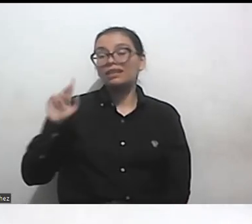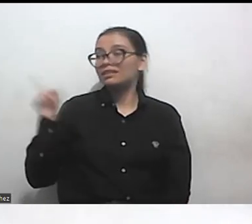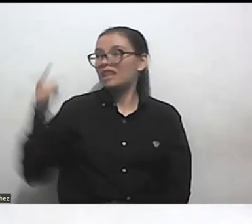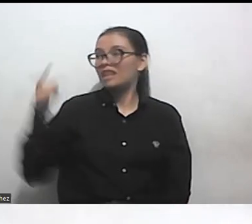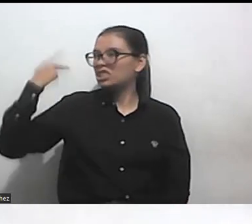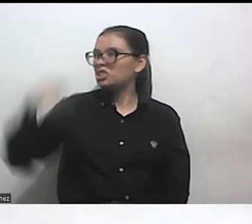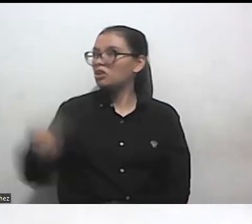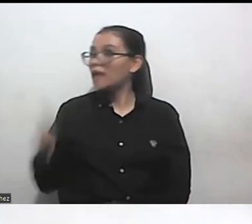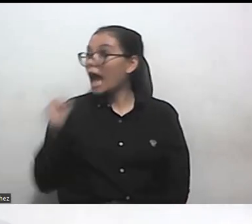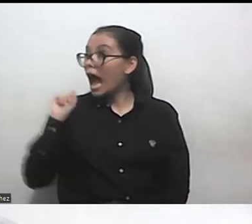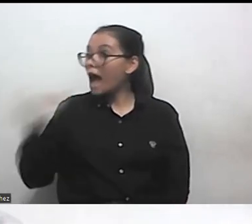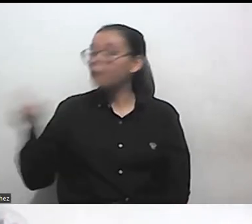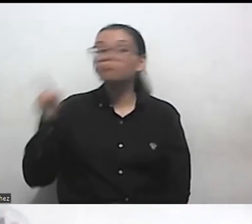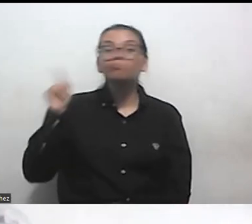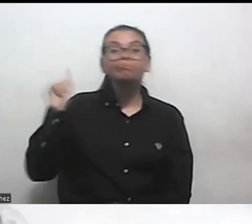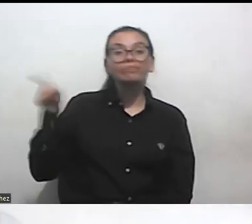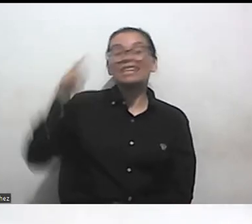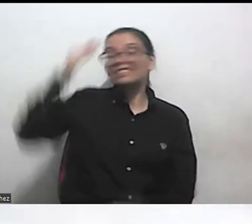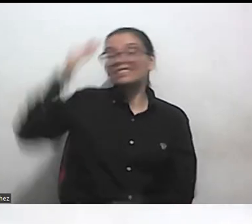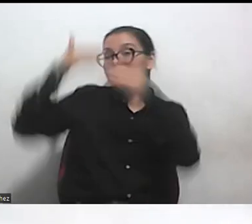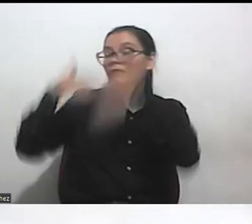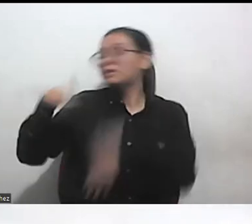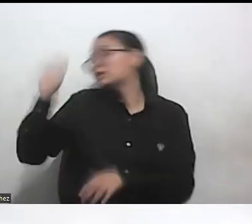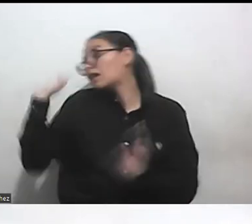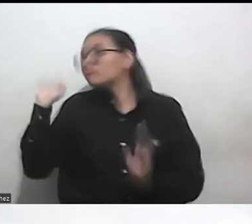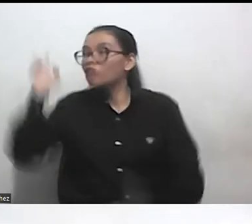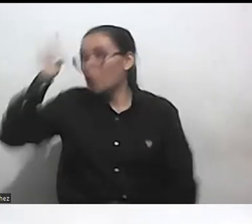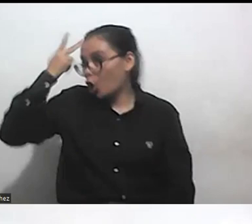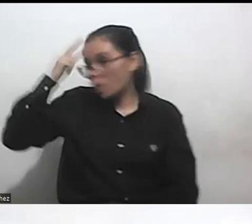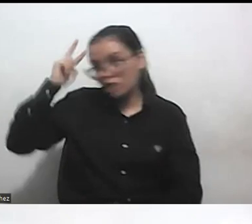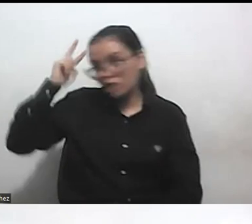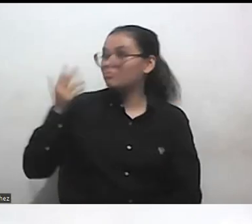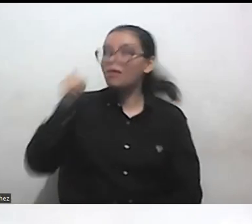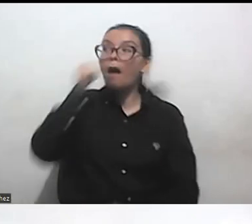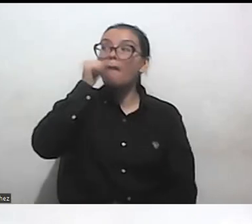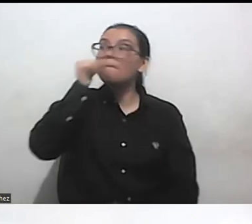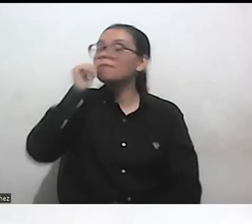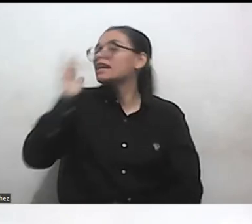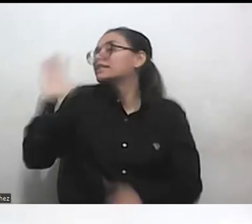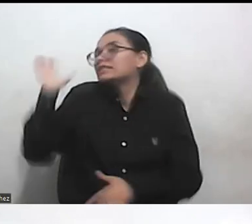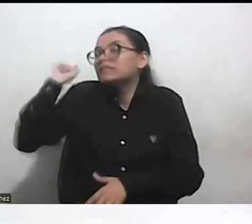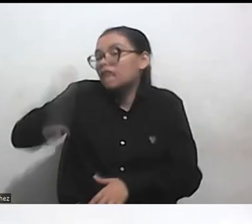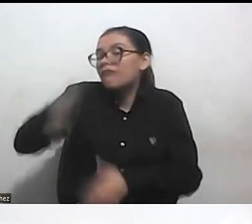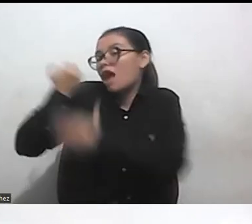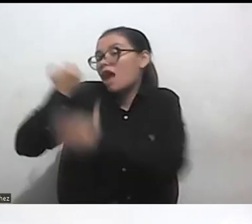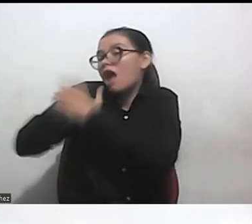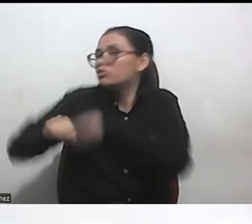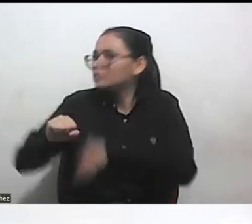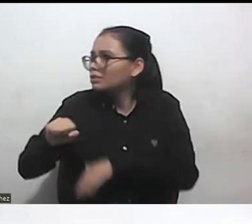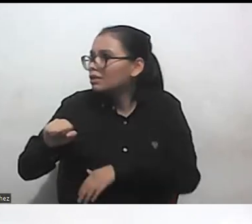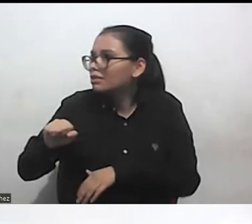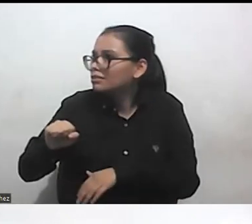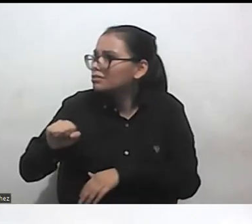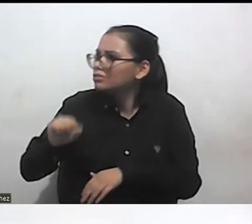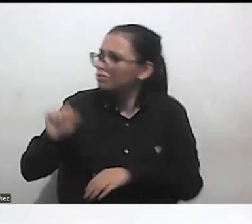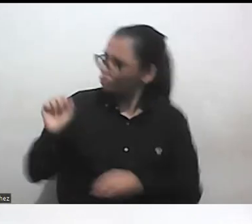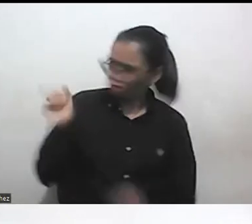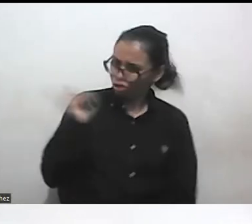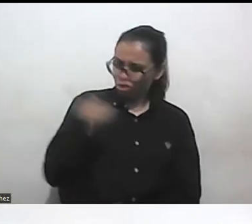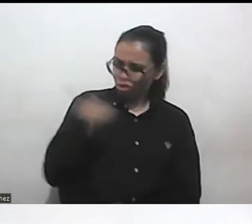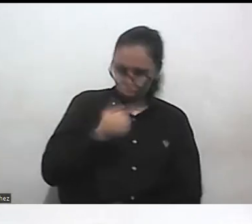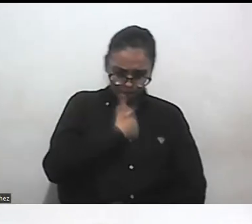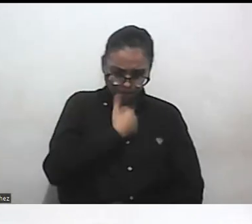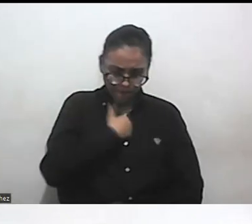como ella tiene discapacidad lo lógico de un embarazo es el aborto ¿no? sino de una manera ya desde la autonomía femenina ¿no?